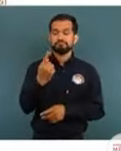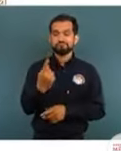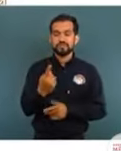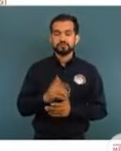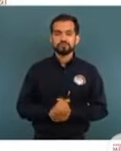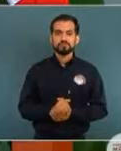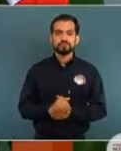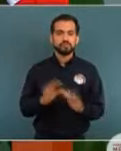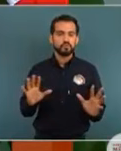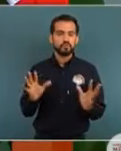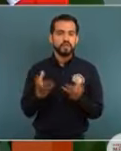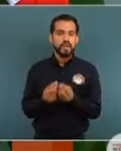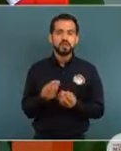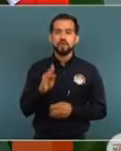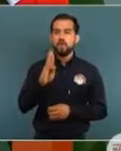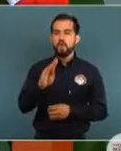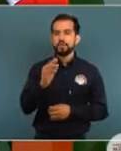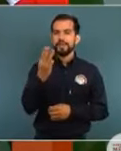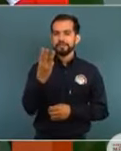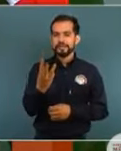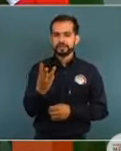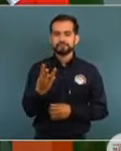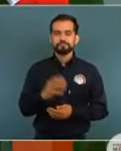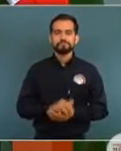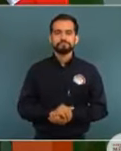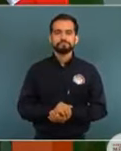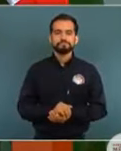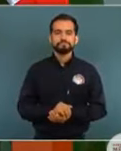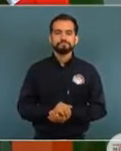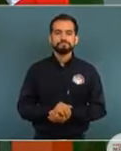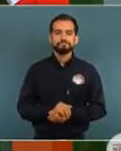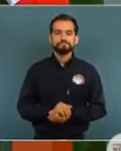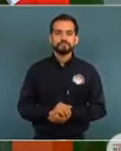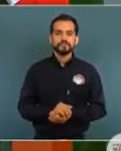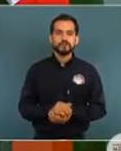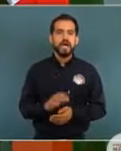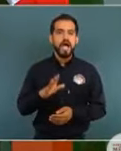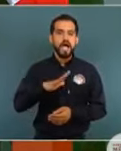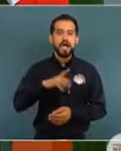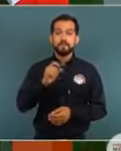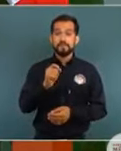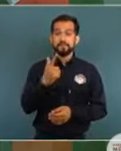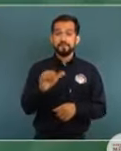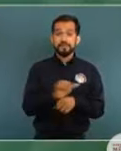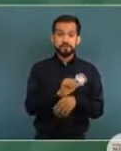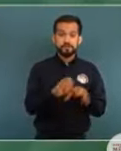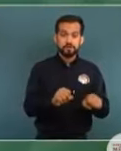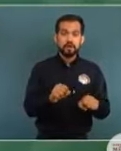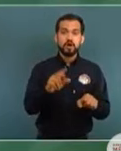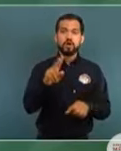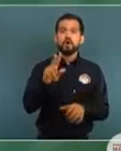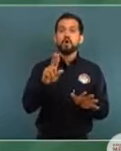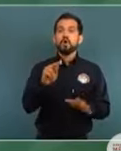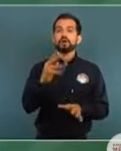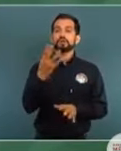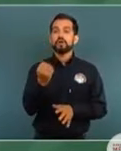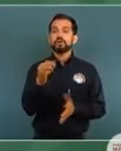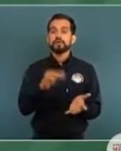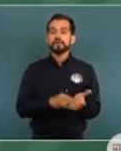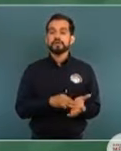En total han sido 93, asegurando 27 vehículos, 89